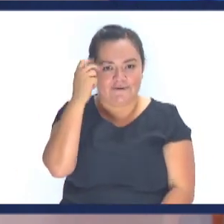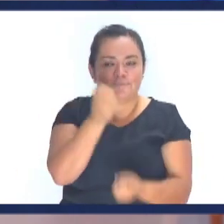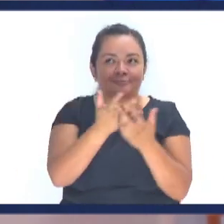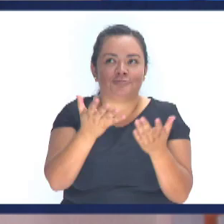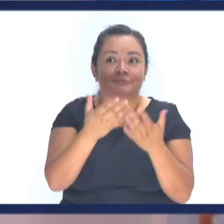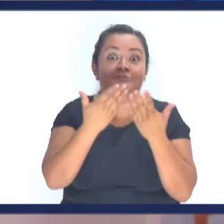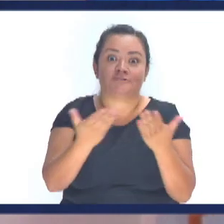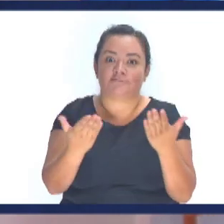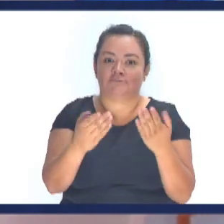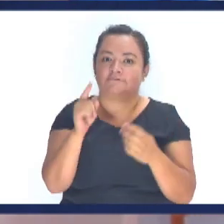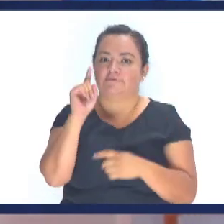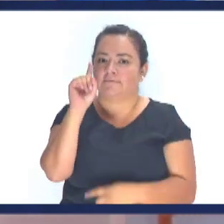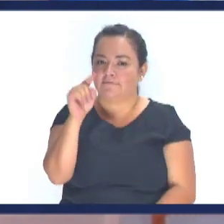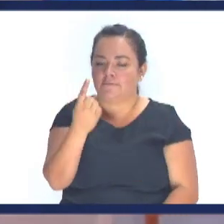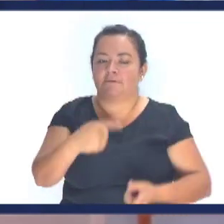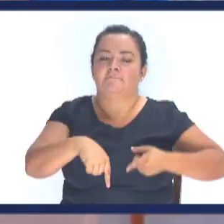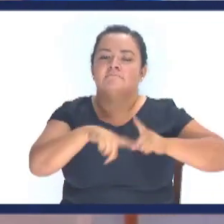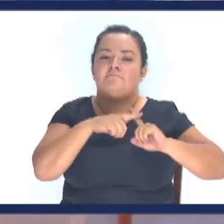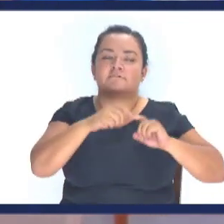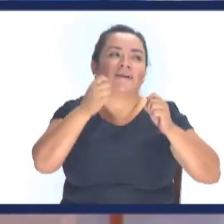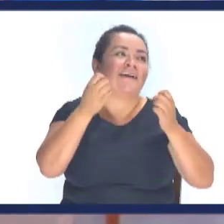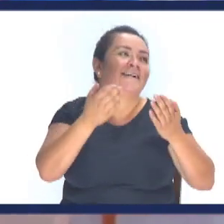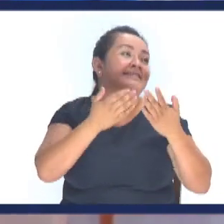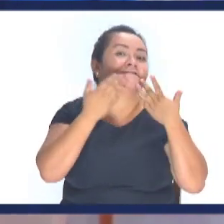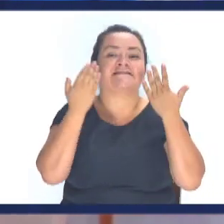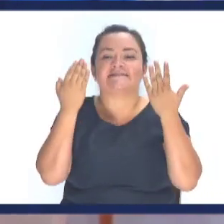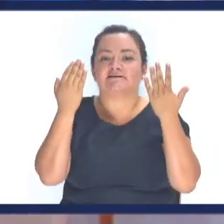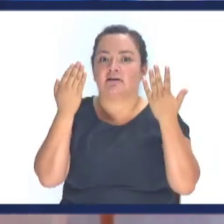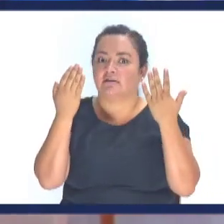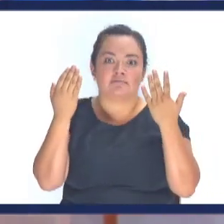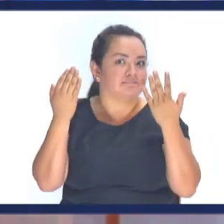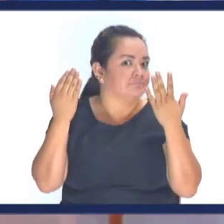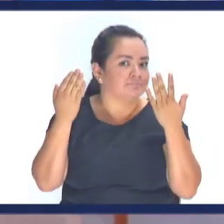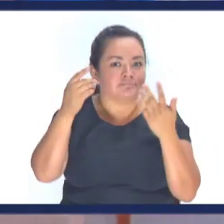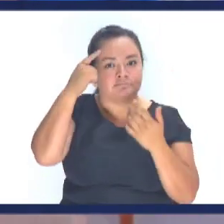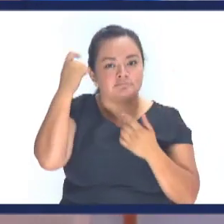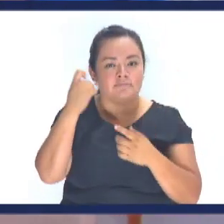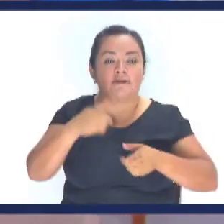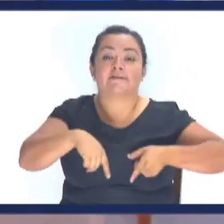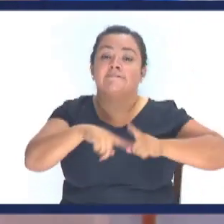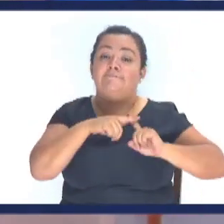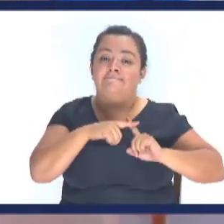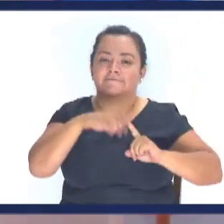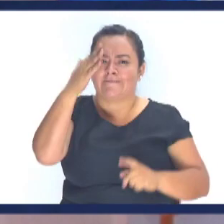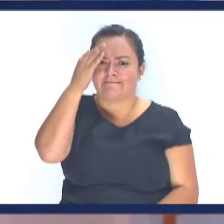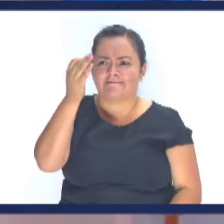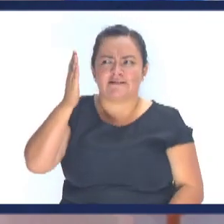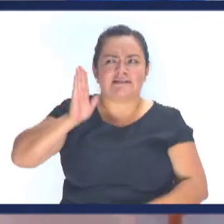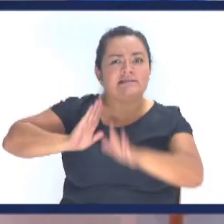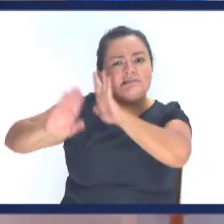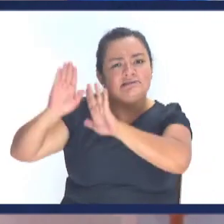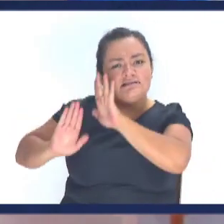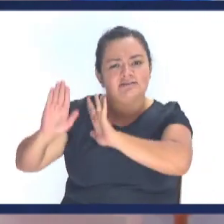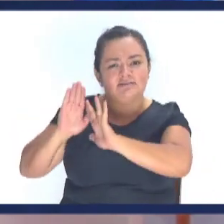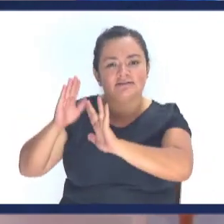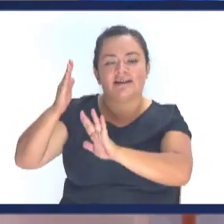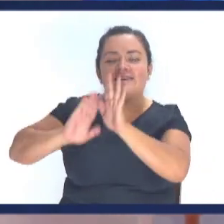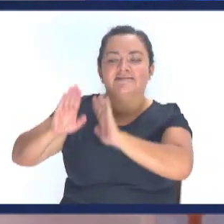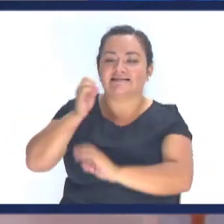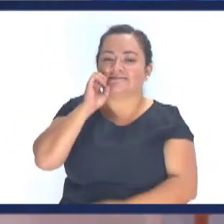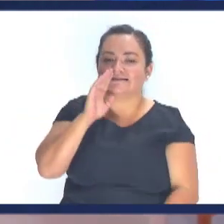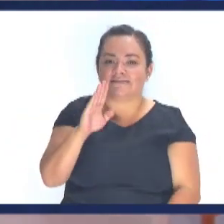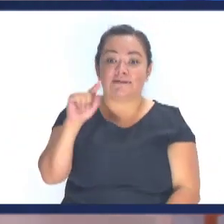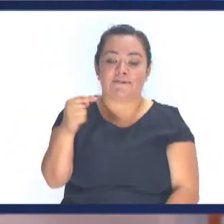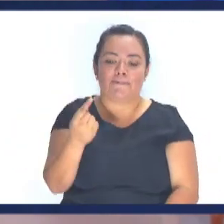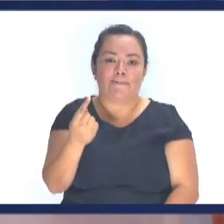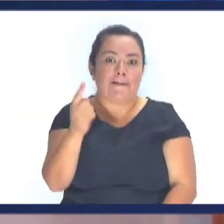muchas consecuencias Ser cristiano no es un jardín de rosas que recordarle que el cristianismo es una fe histórica La historia me